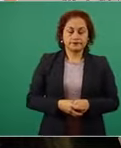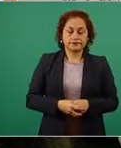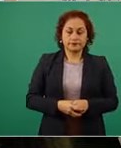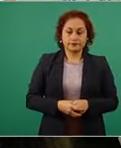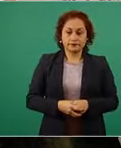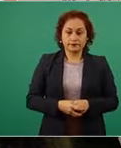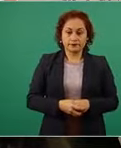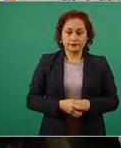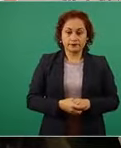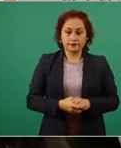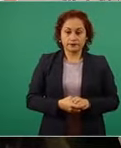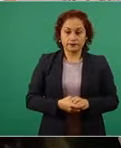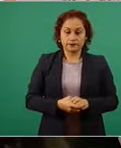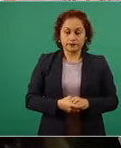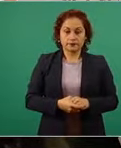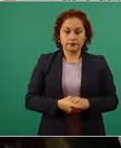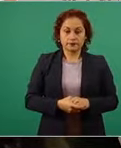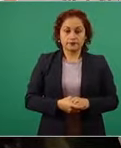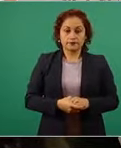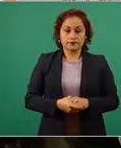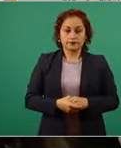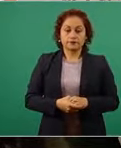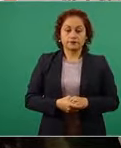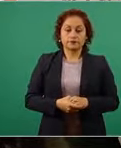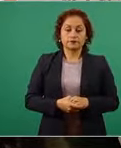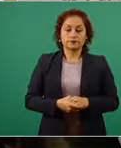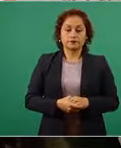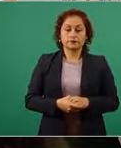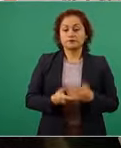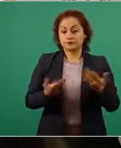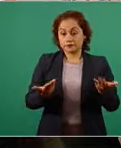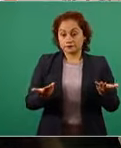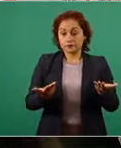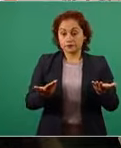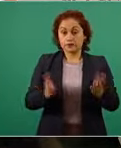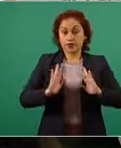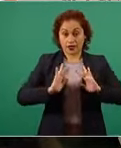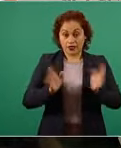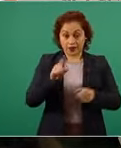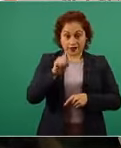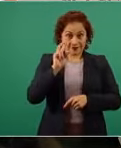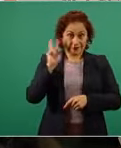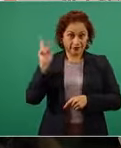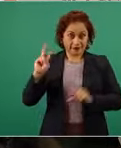Bueno, total, ya pueden ustedes hacer su resumen.